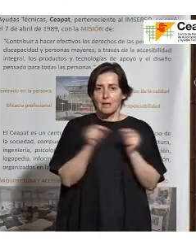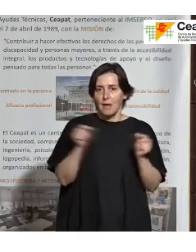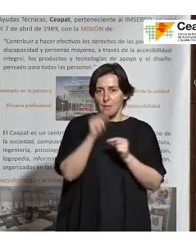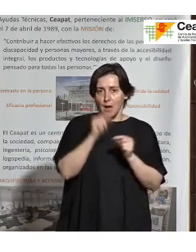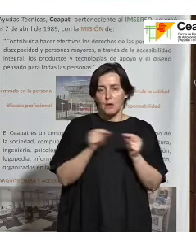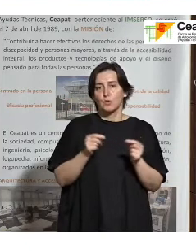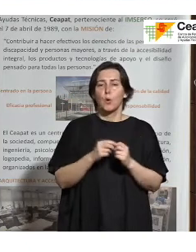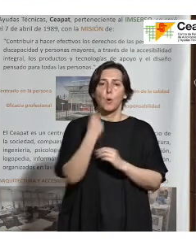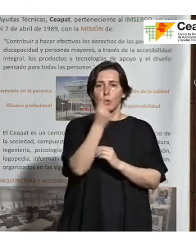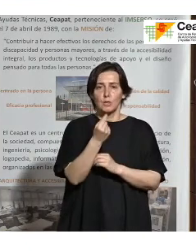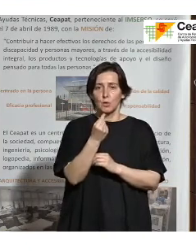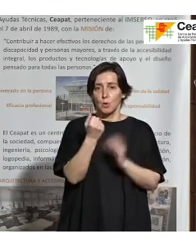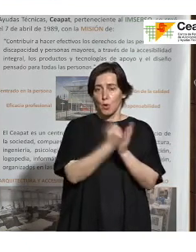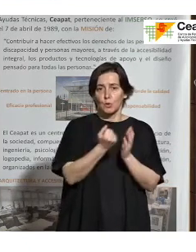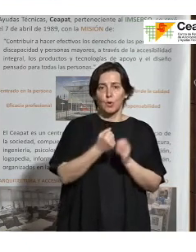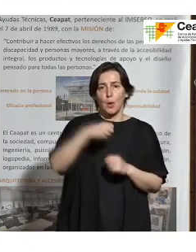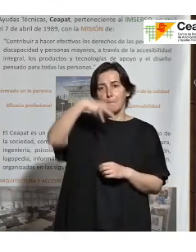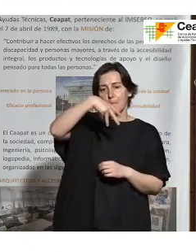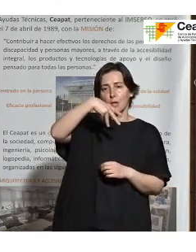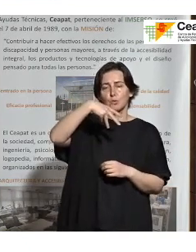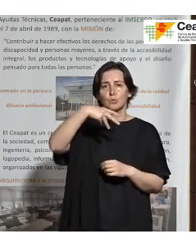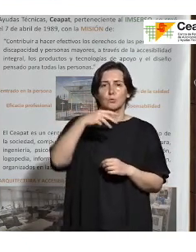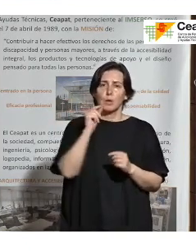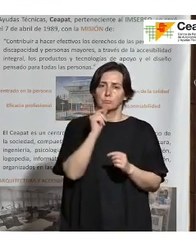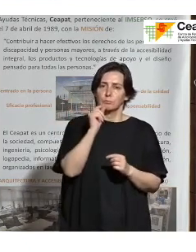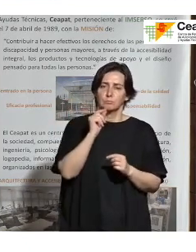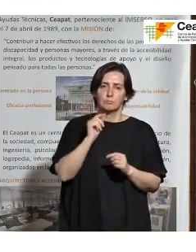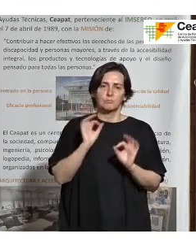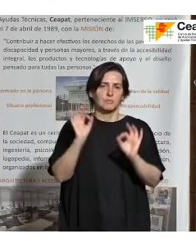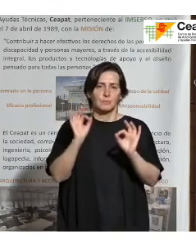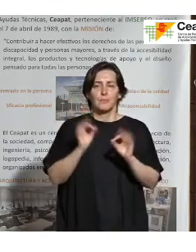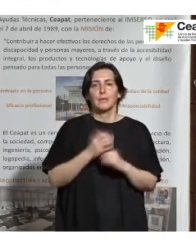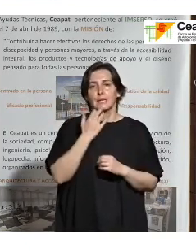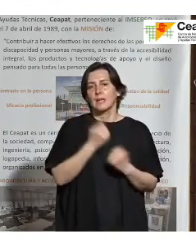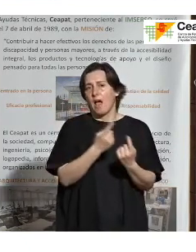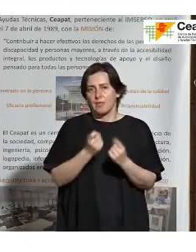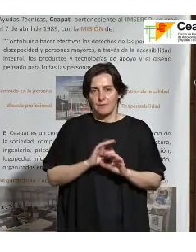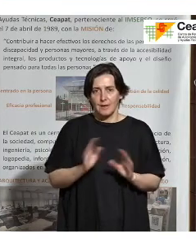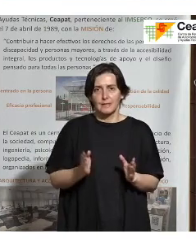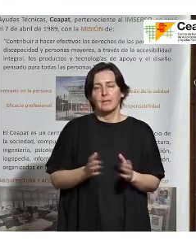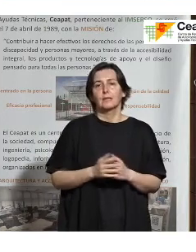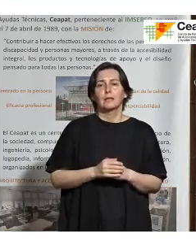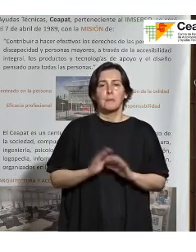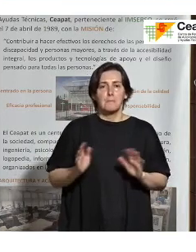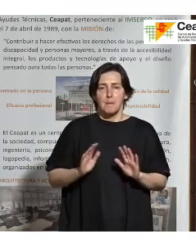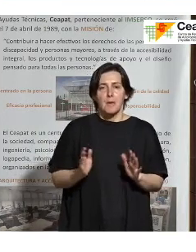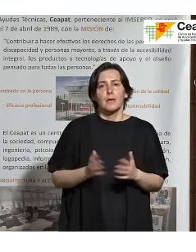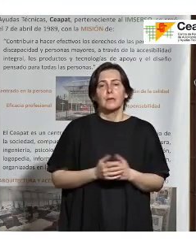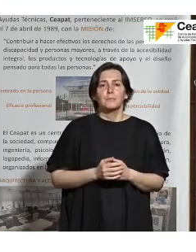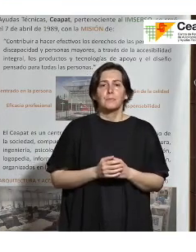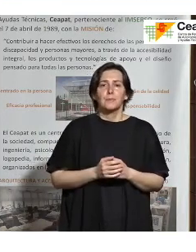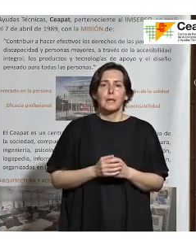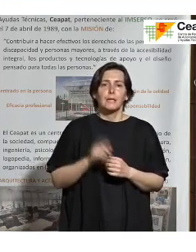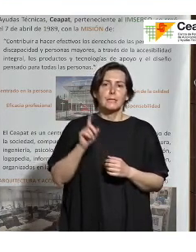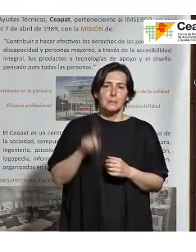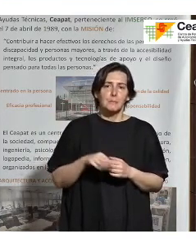iconos, utilizar las mayúsculas de forma muy puntual y siempre y cuando sea estrictamente necesario. El interlineado